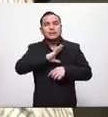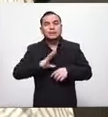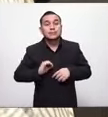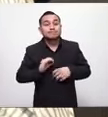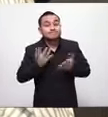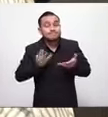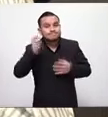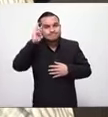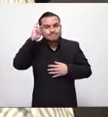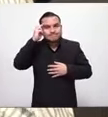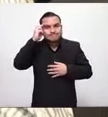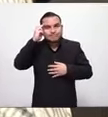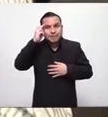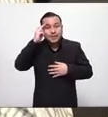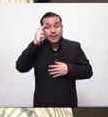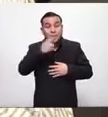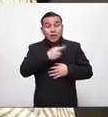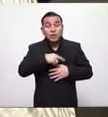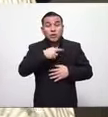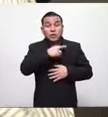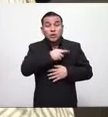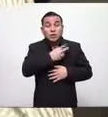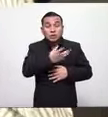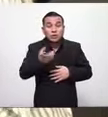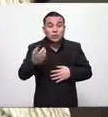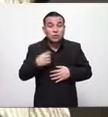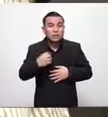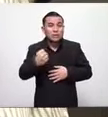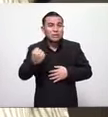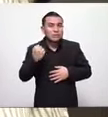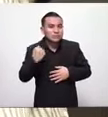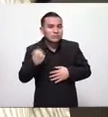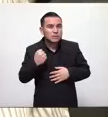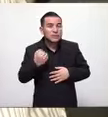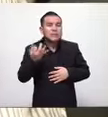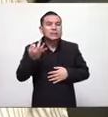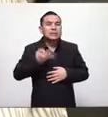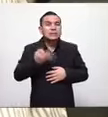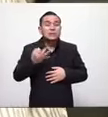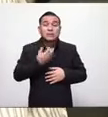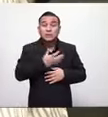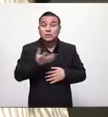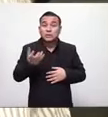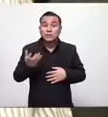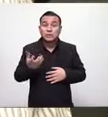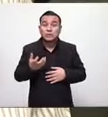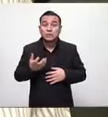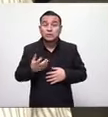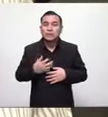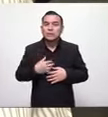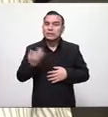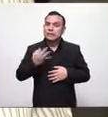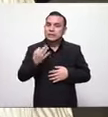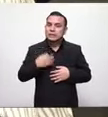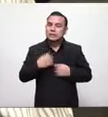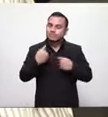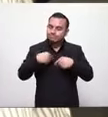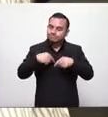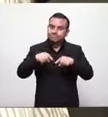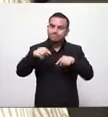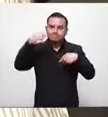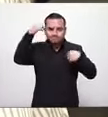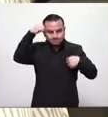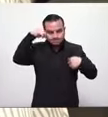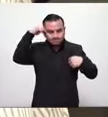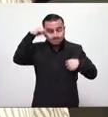ese rol tan noble que están desarrollando en este momento impagable impagable yo